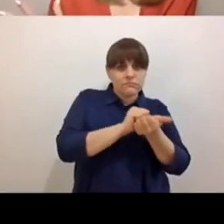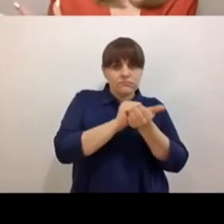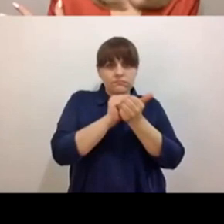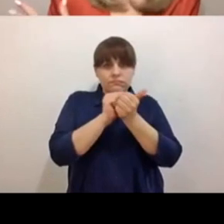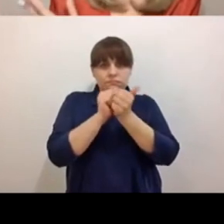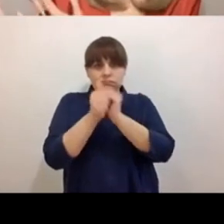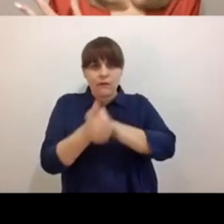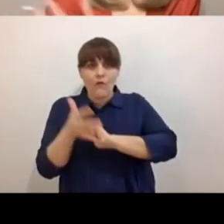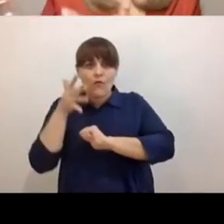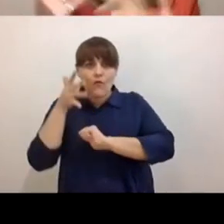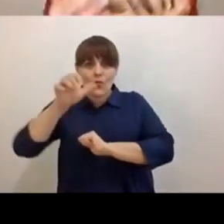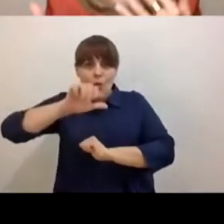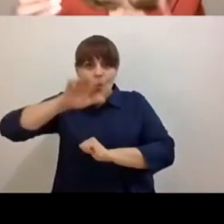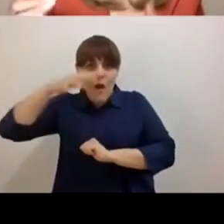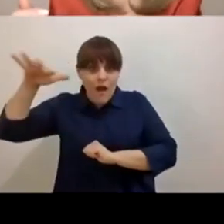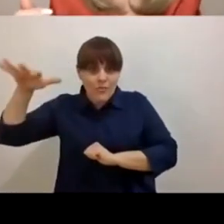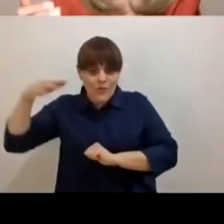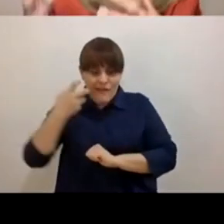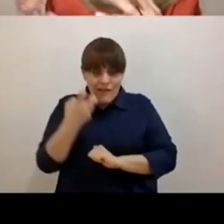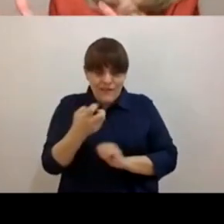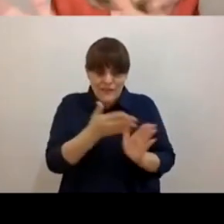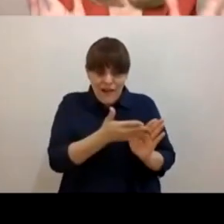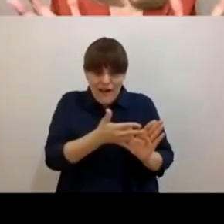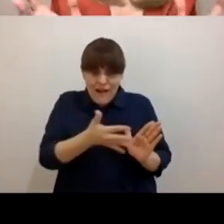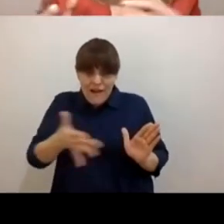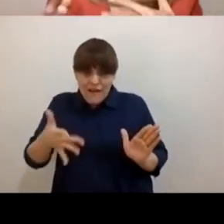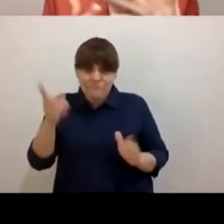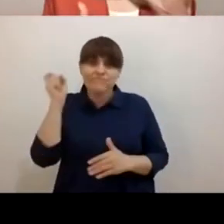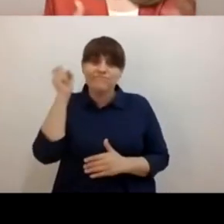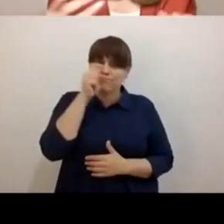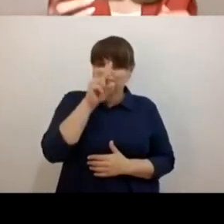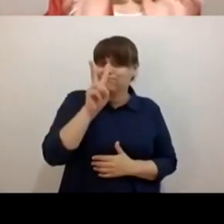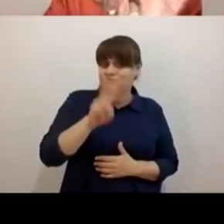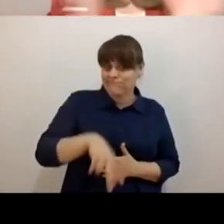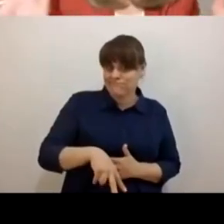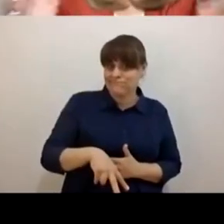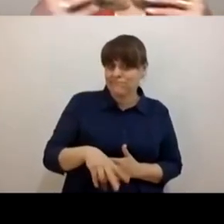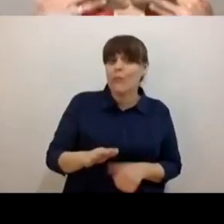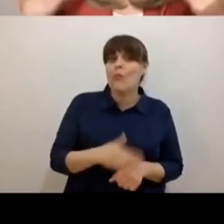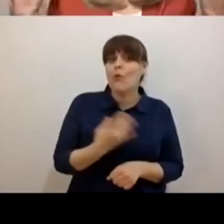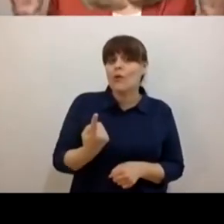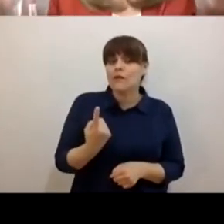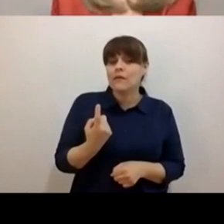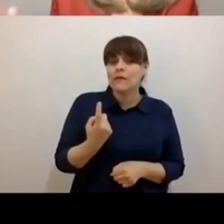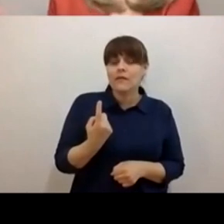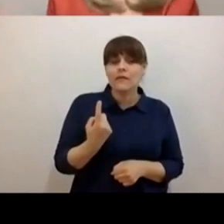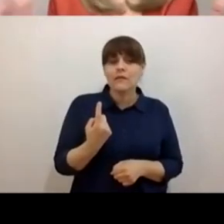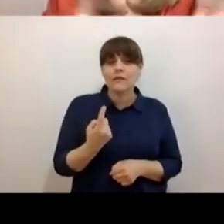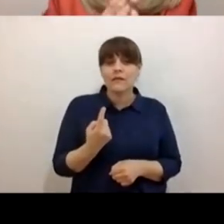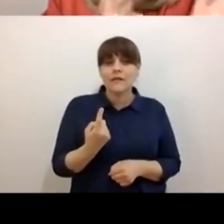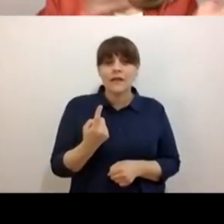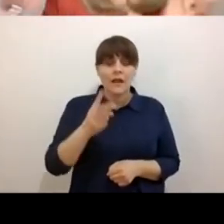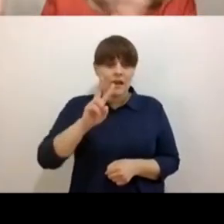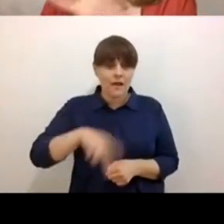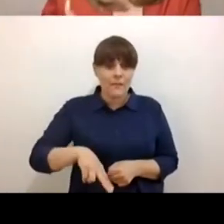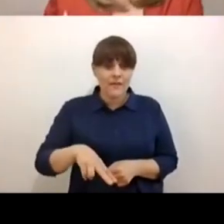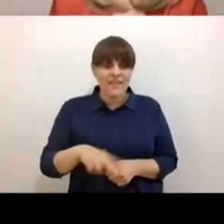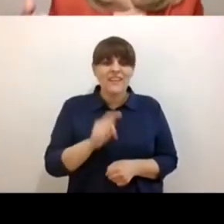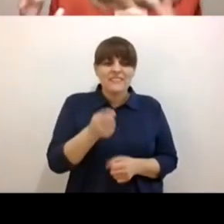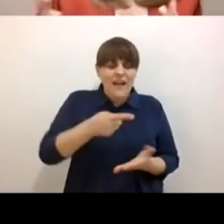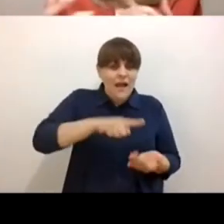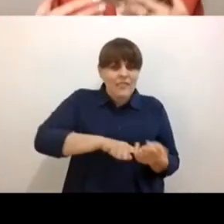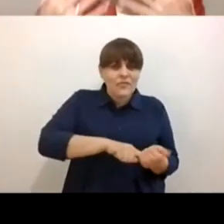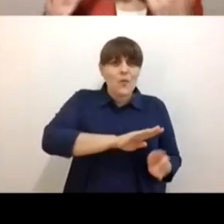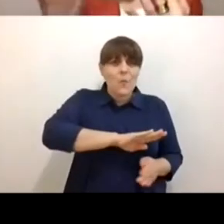adultez, que es bien difícil, porque además es como un periodo muy ilustrativo de muchos duelos.